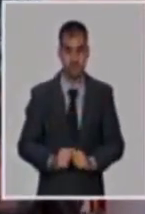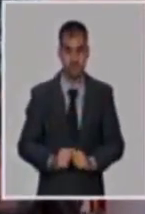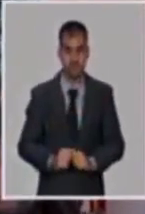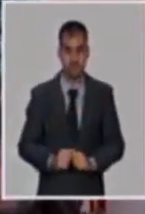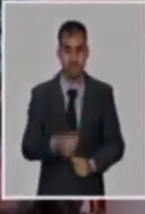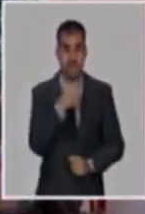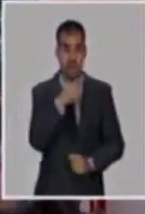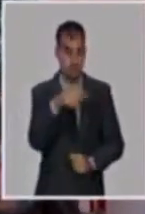de mayor utilidad.